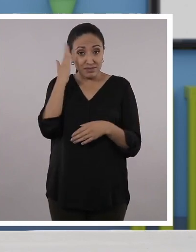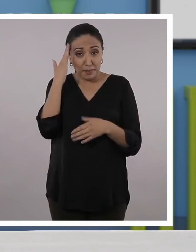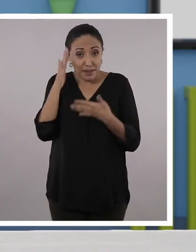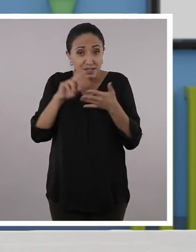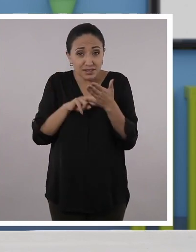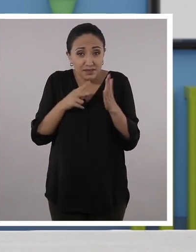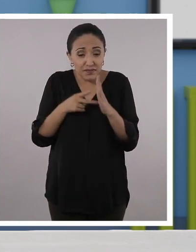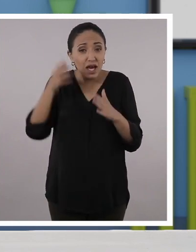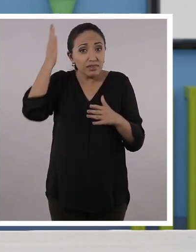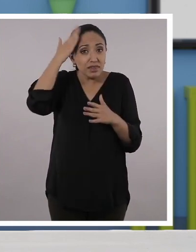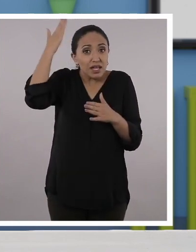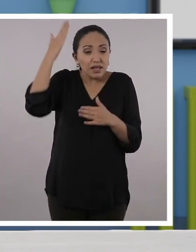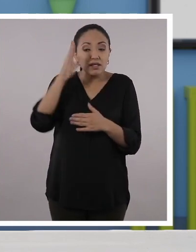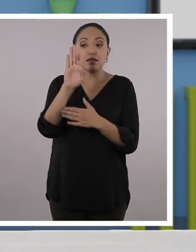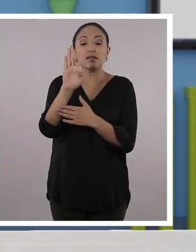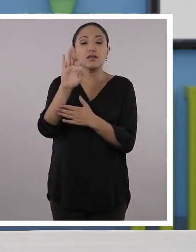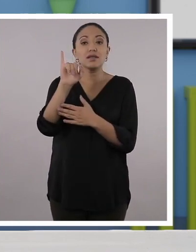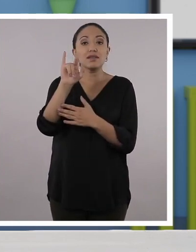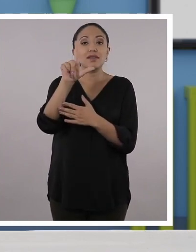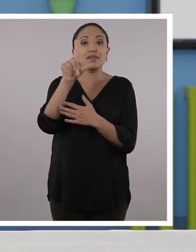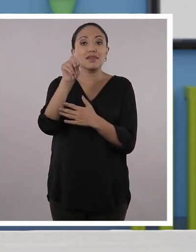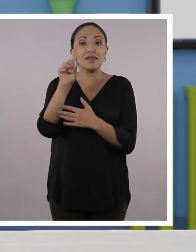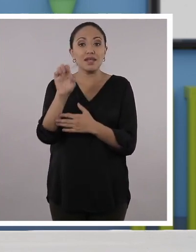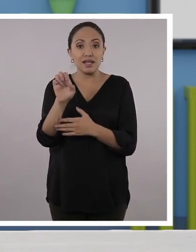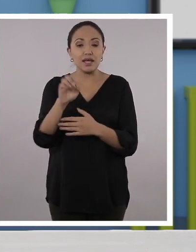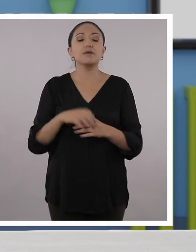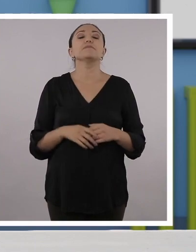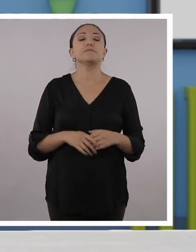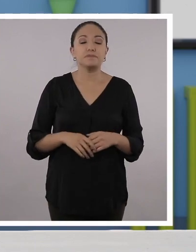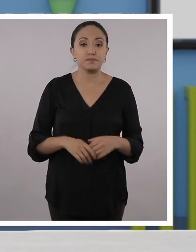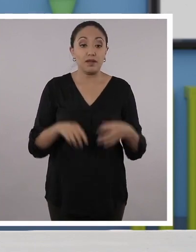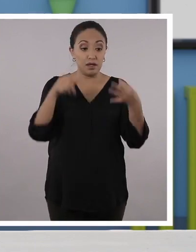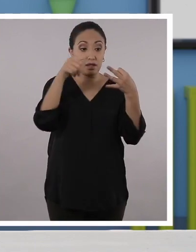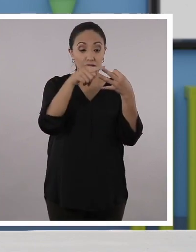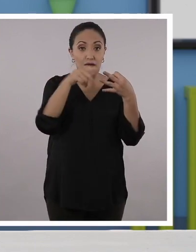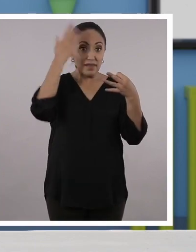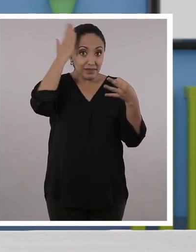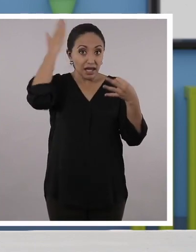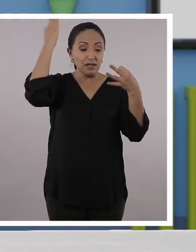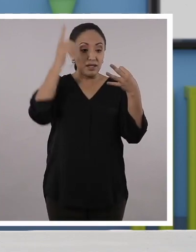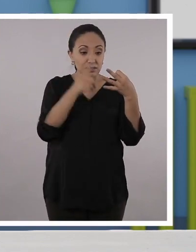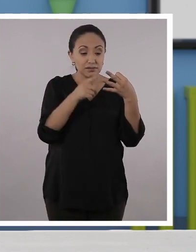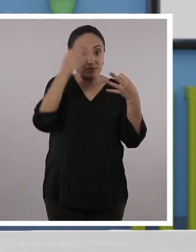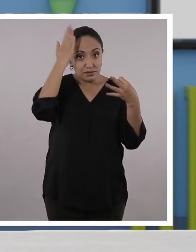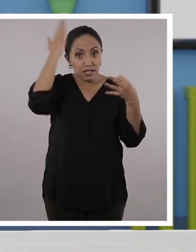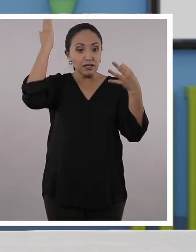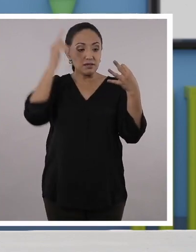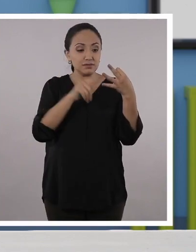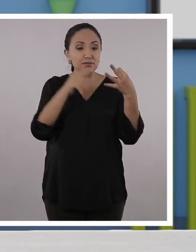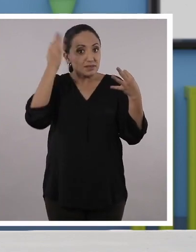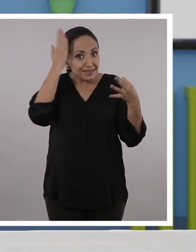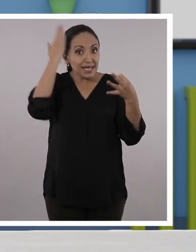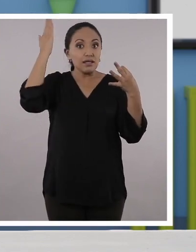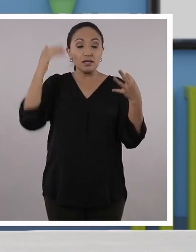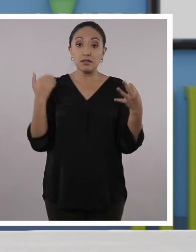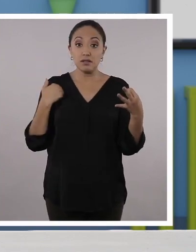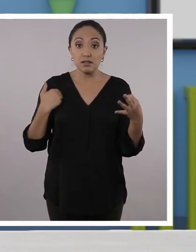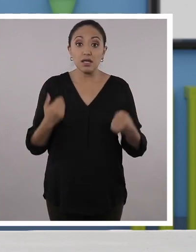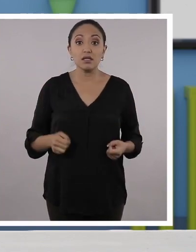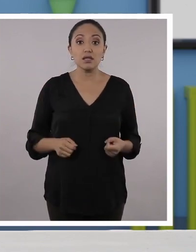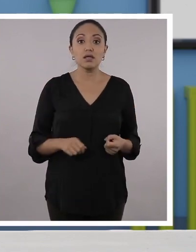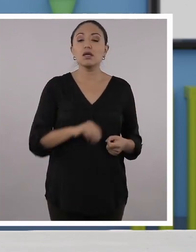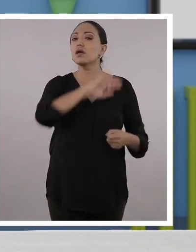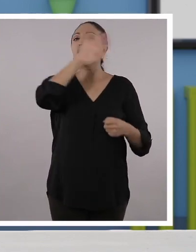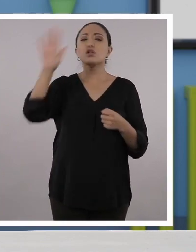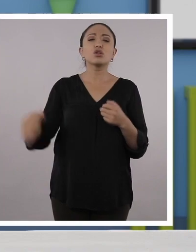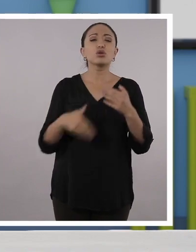Convicción y radiación. Tiene toda la razón, ¿sí? Exacto, Santi. Ahora, ¿sabes que todas estas palabras y todas las